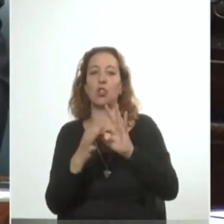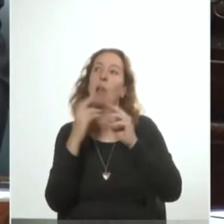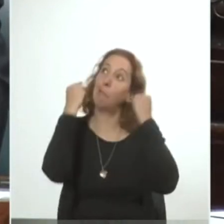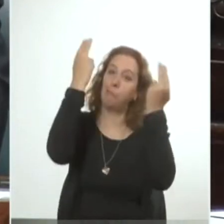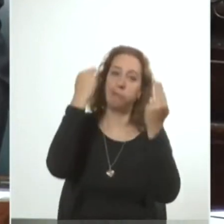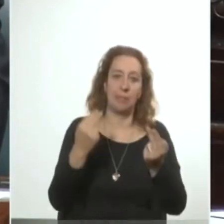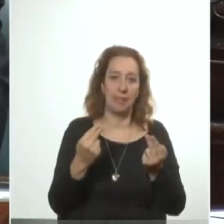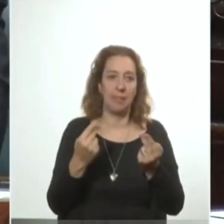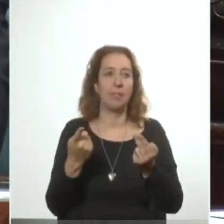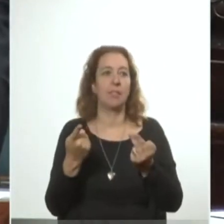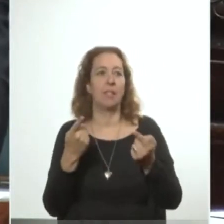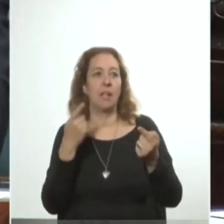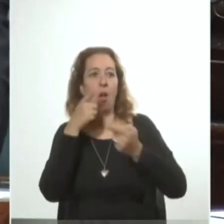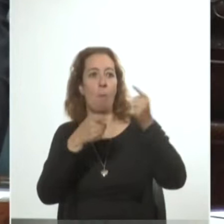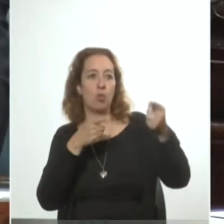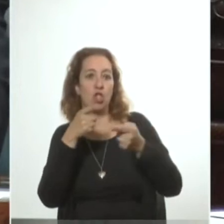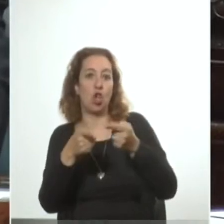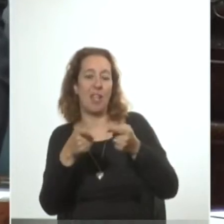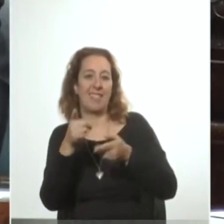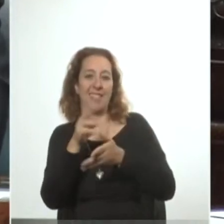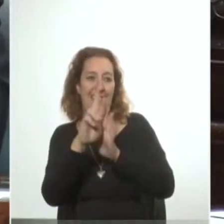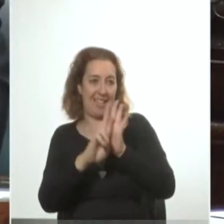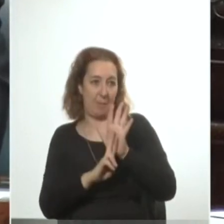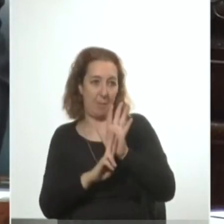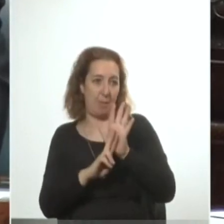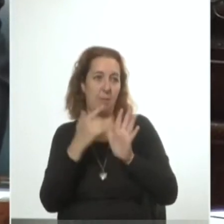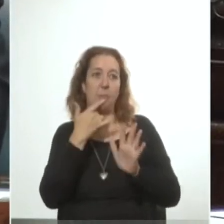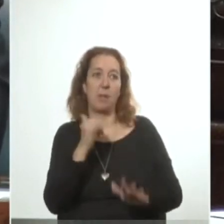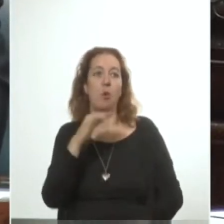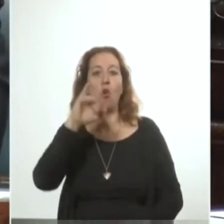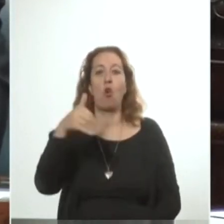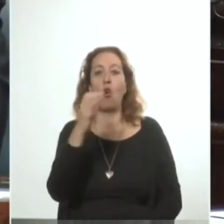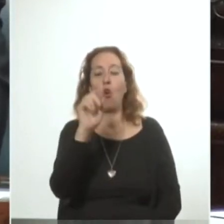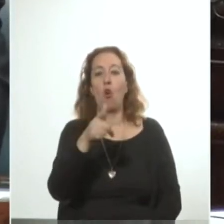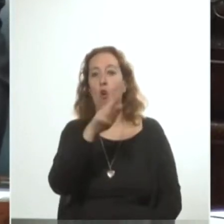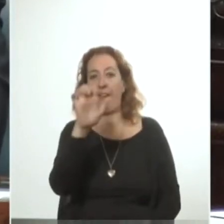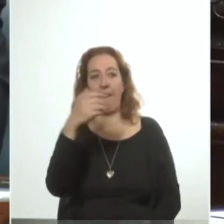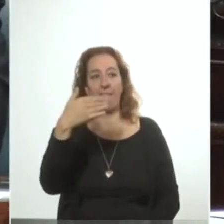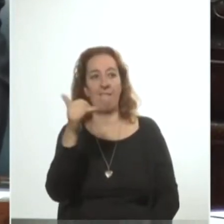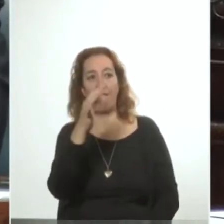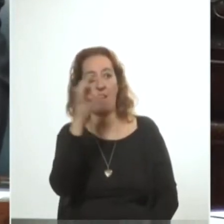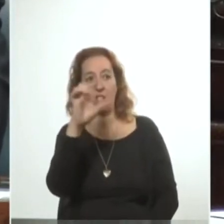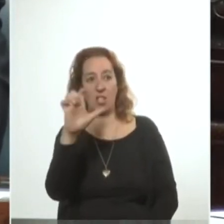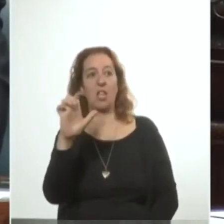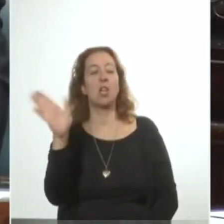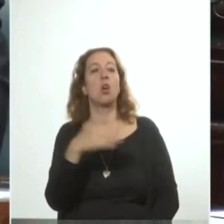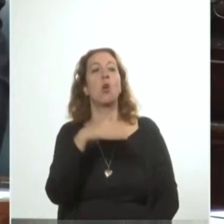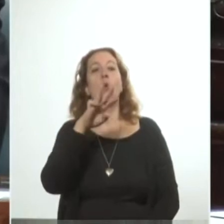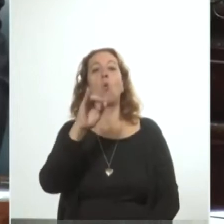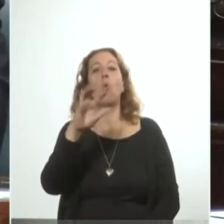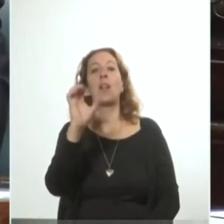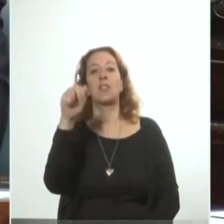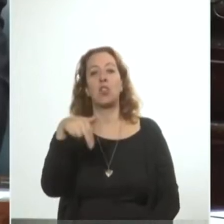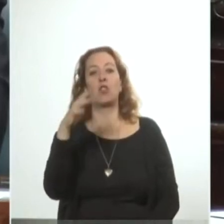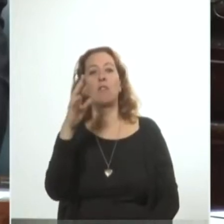Léase opositores al régimen, como Jorge Valle, como Wilson Ferreira, como Oliver Sereñi,